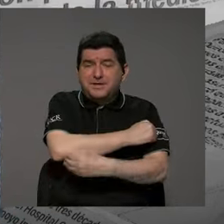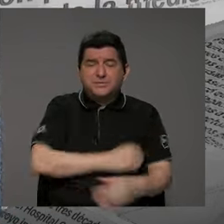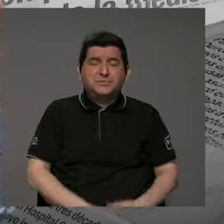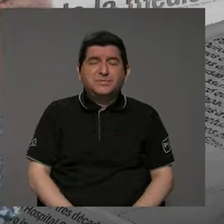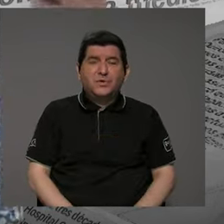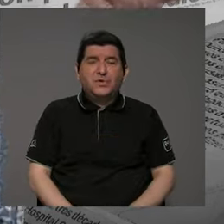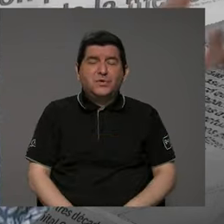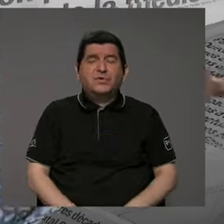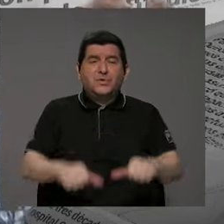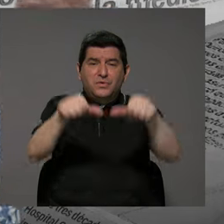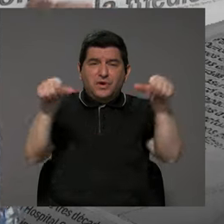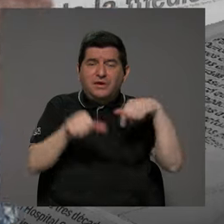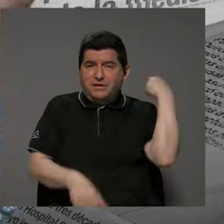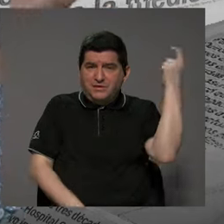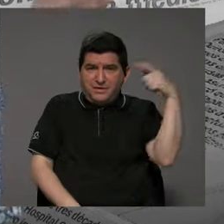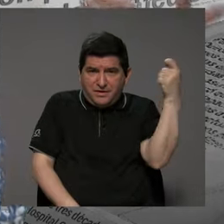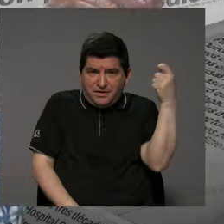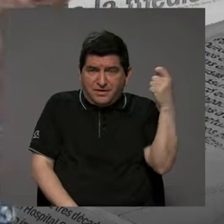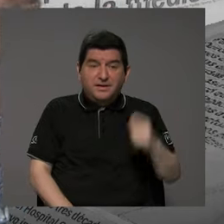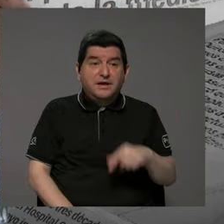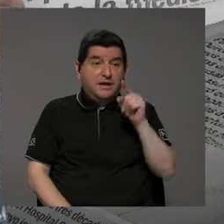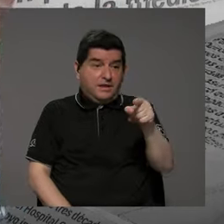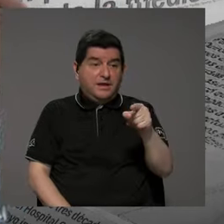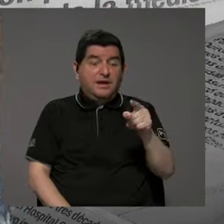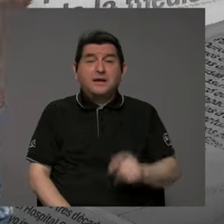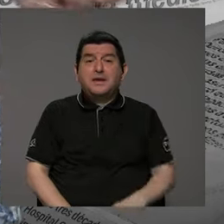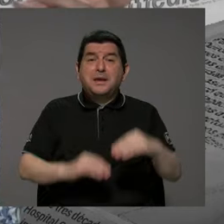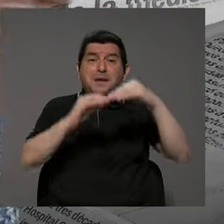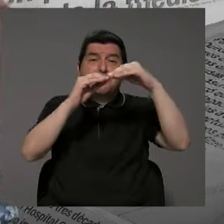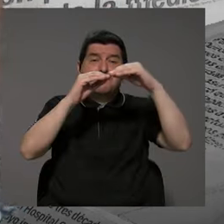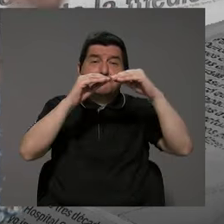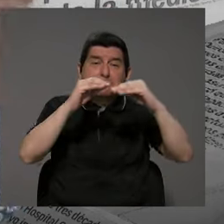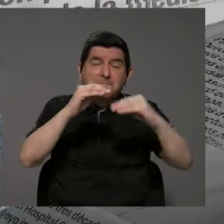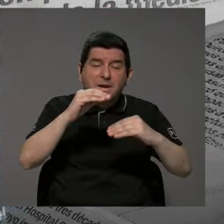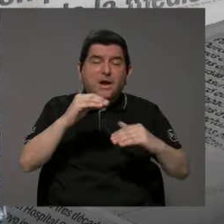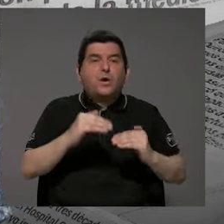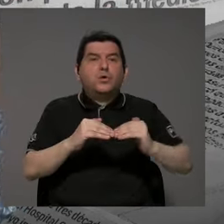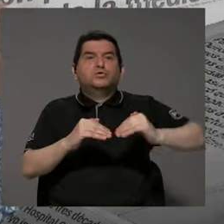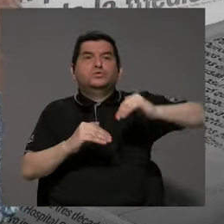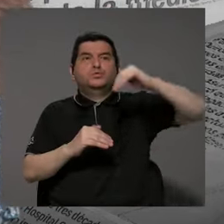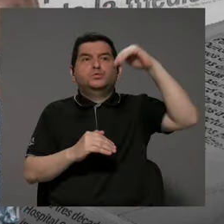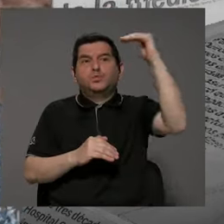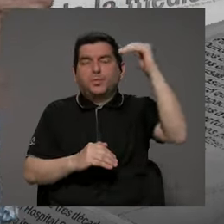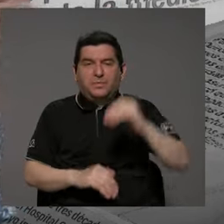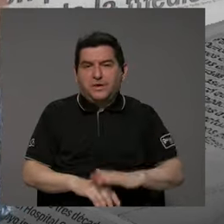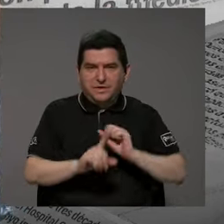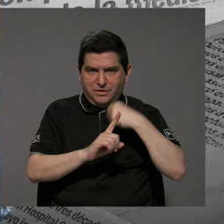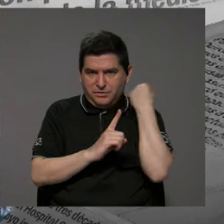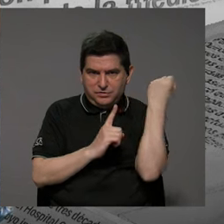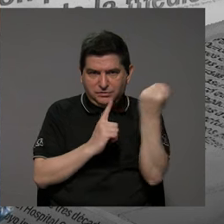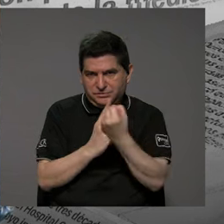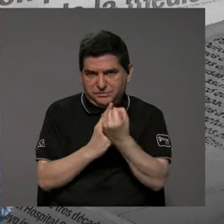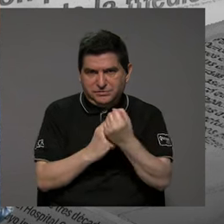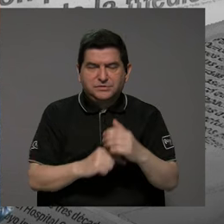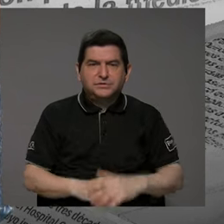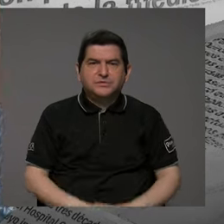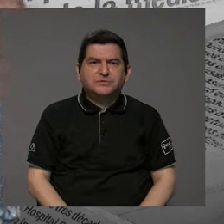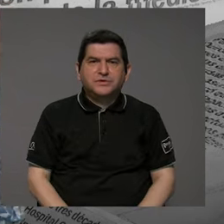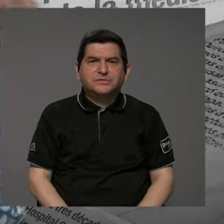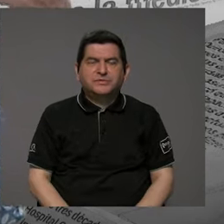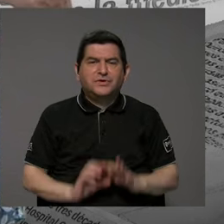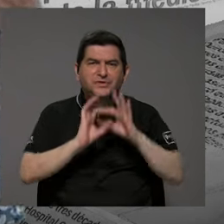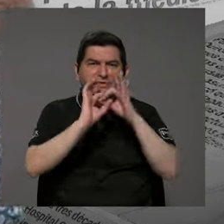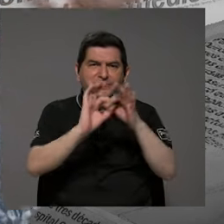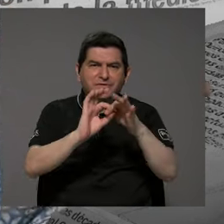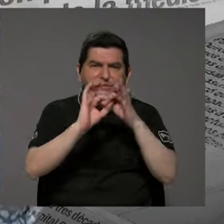chorotega, y ahí es donde se da la menor o mayor incidencia de, este, con